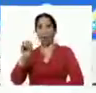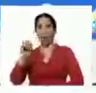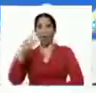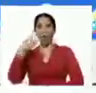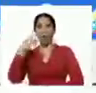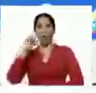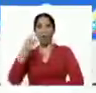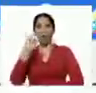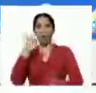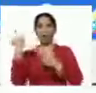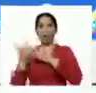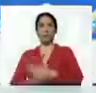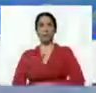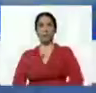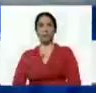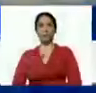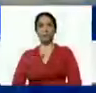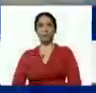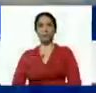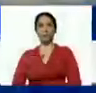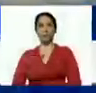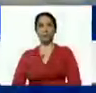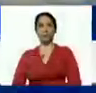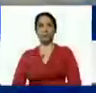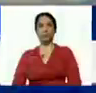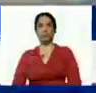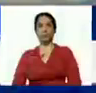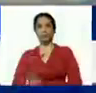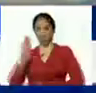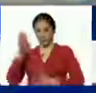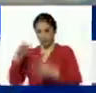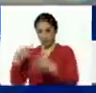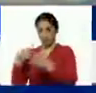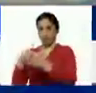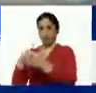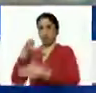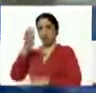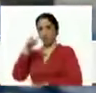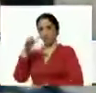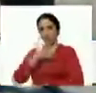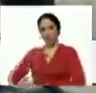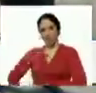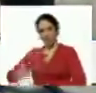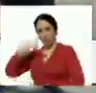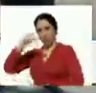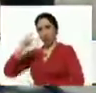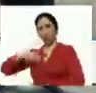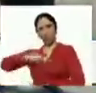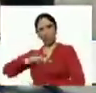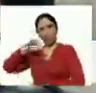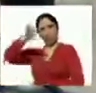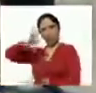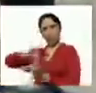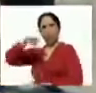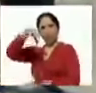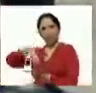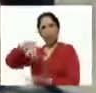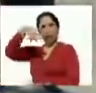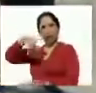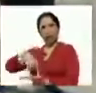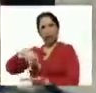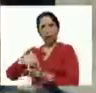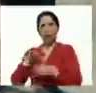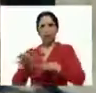Adelante. Vamos a ver. Mis bendiciones, presidente Nicolás Maduro. Aquí nos encontramos en el estado Carabobo,